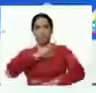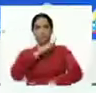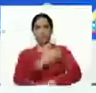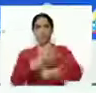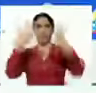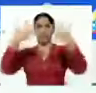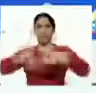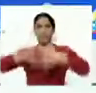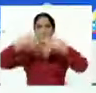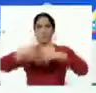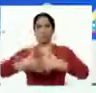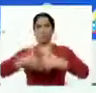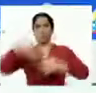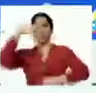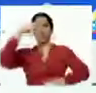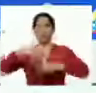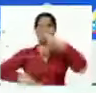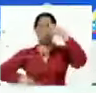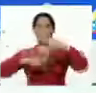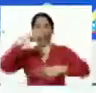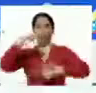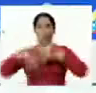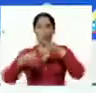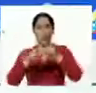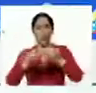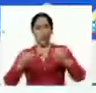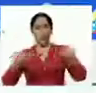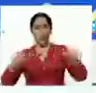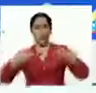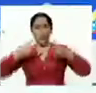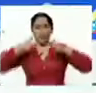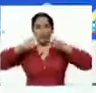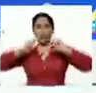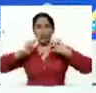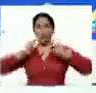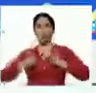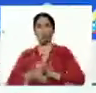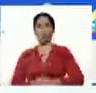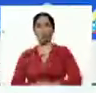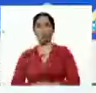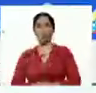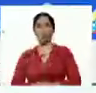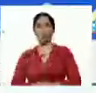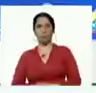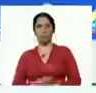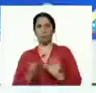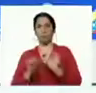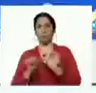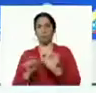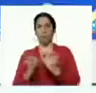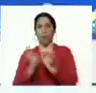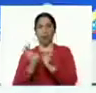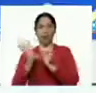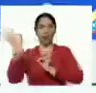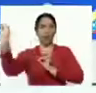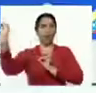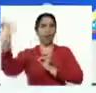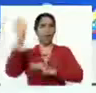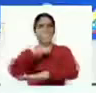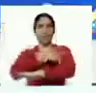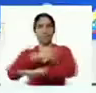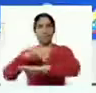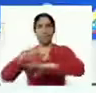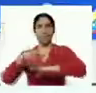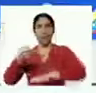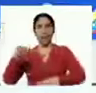planta procesadora de harina de maíz precocida que queda allá en la parroquia